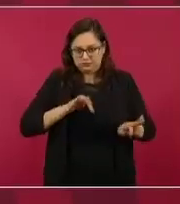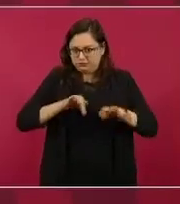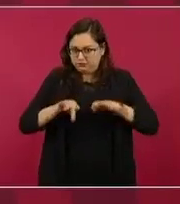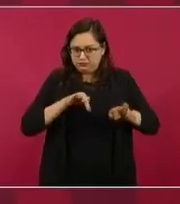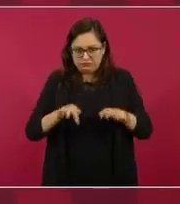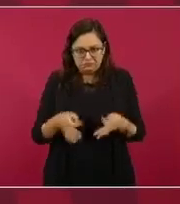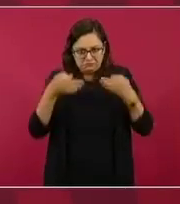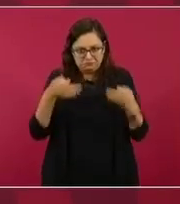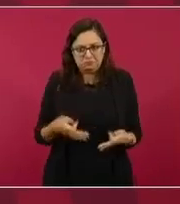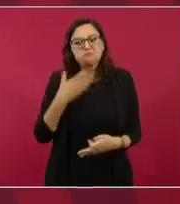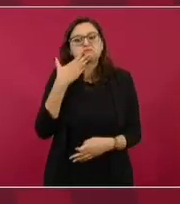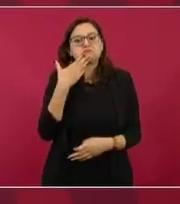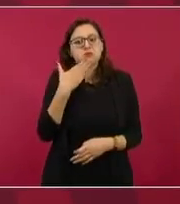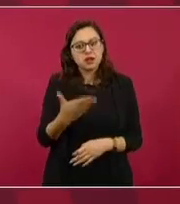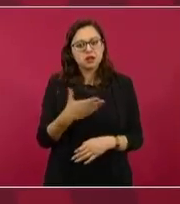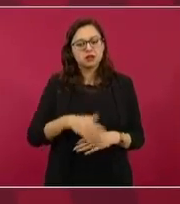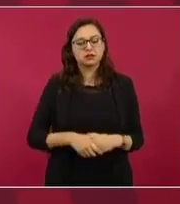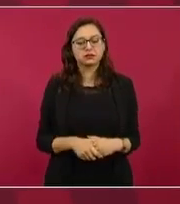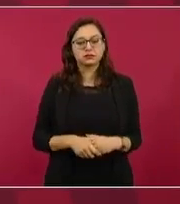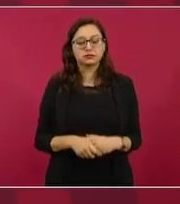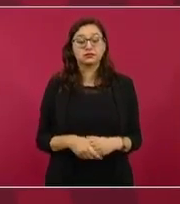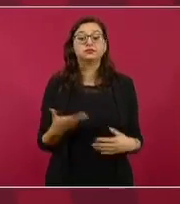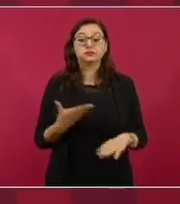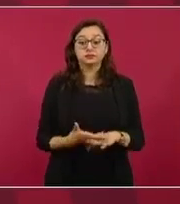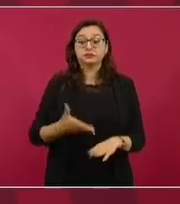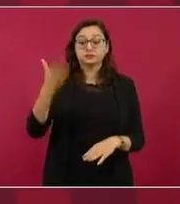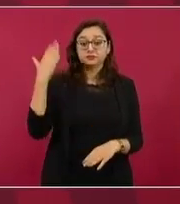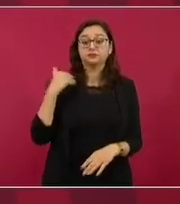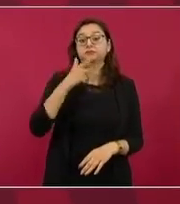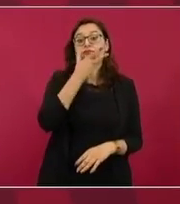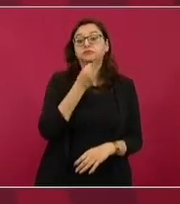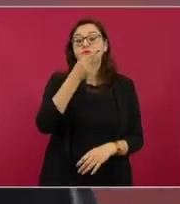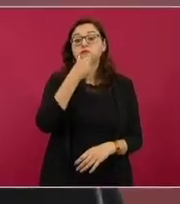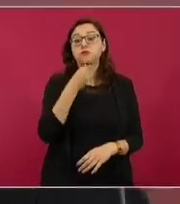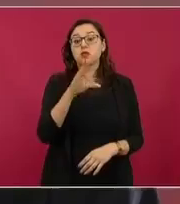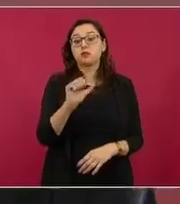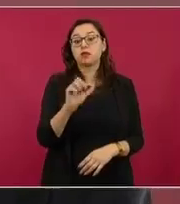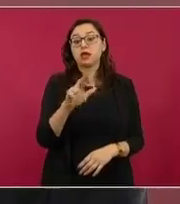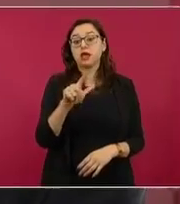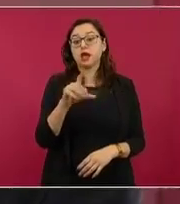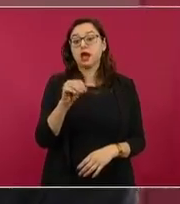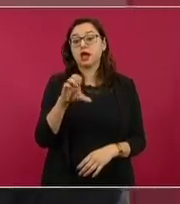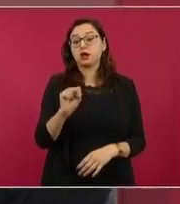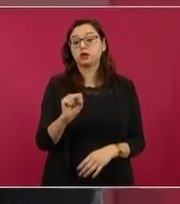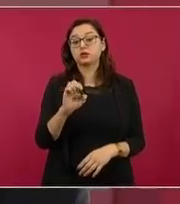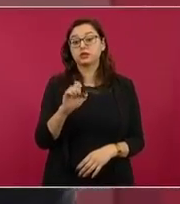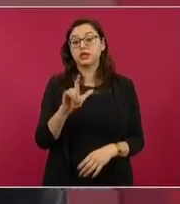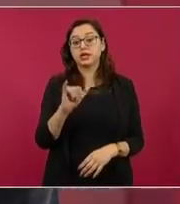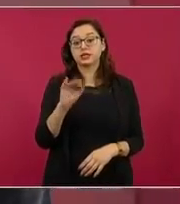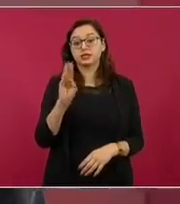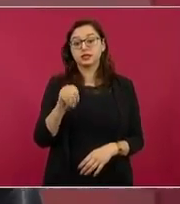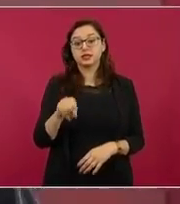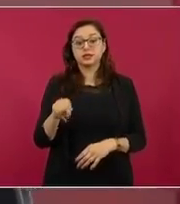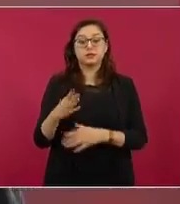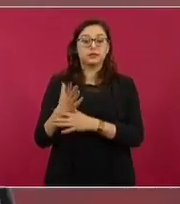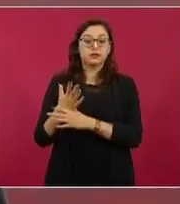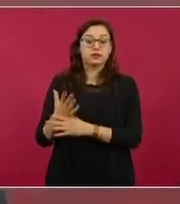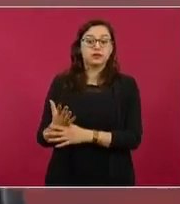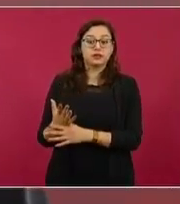Por eso celebro lo que dijo Carlos Slim, de que